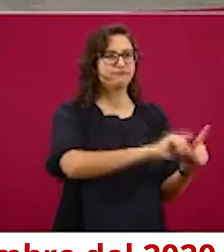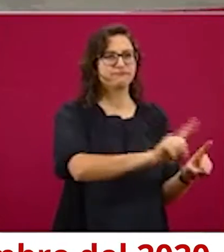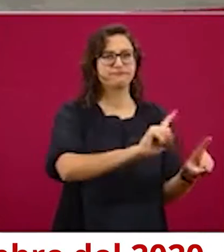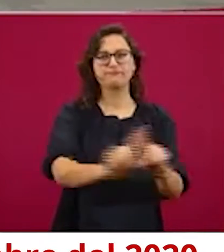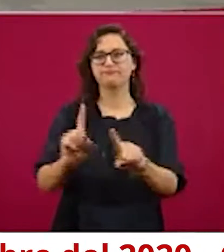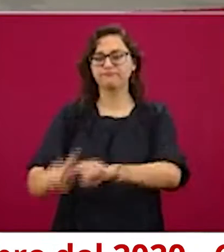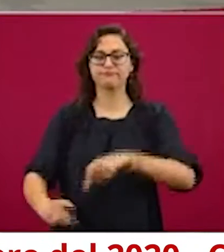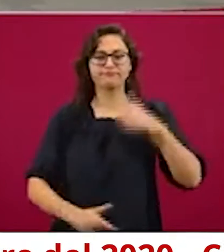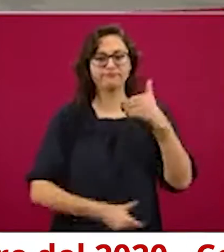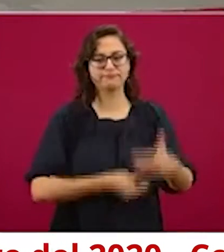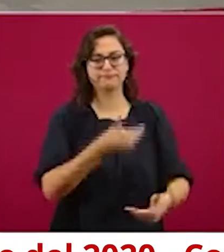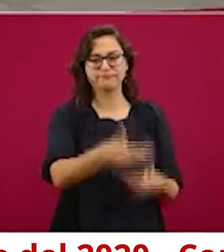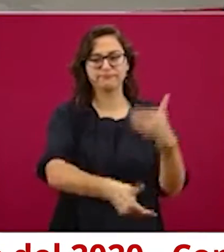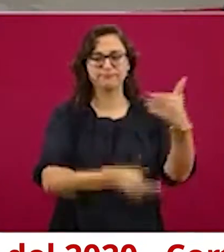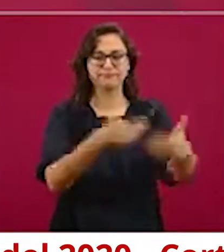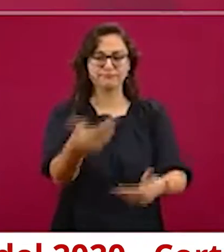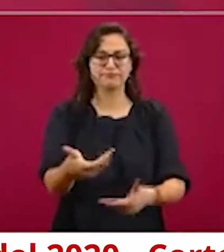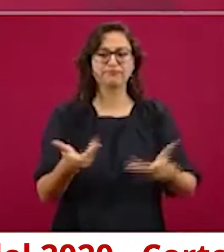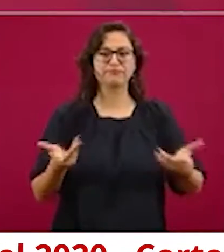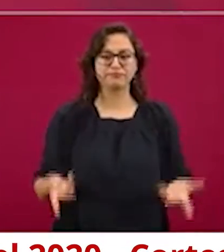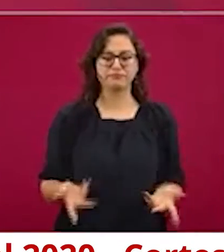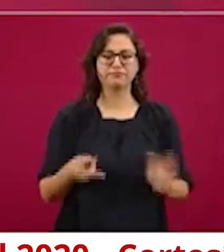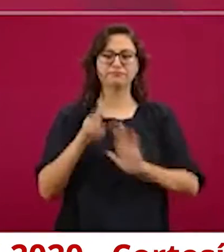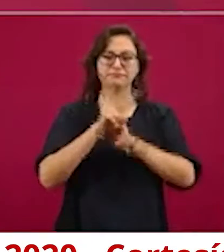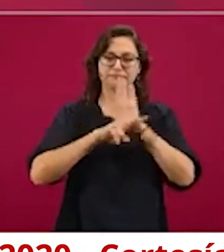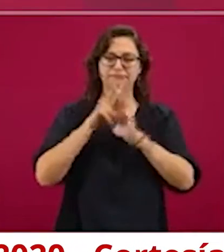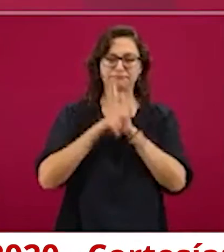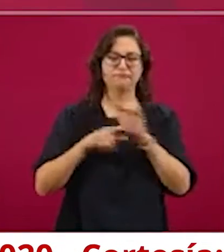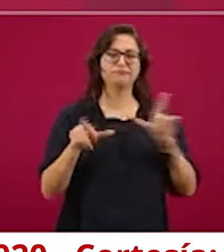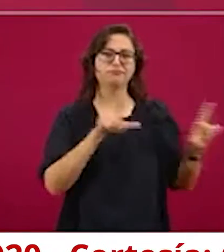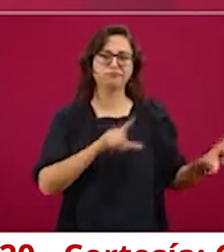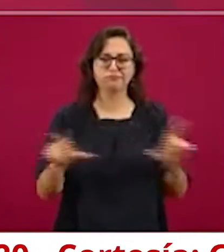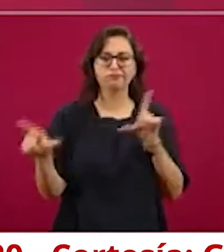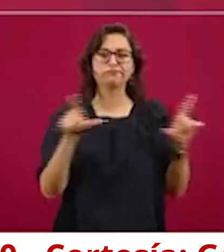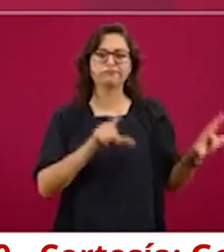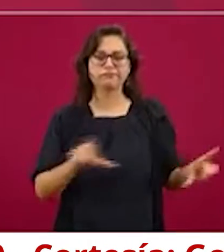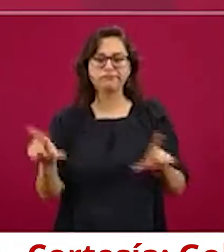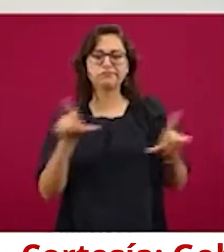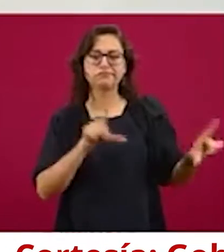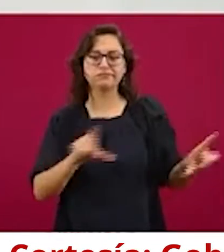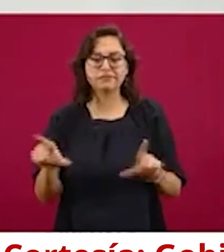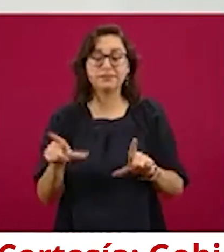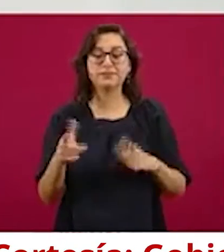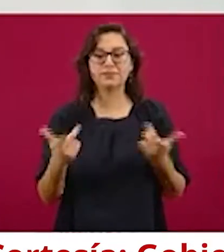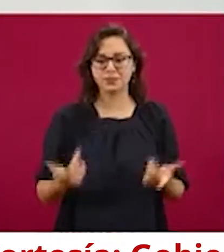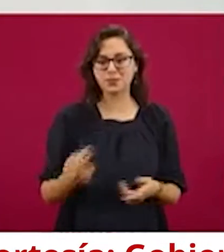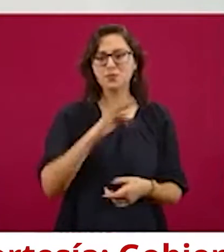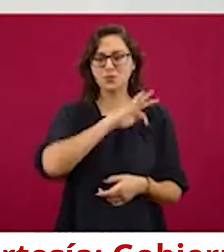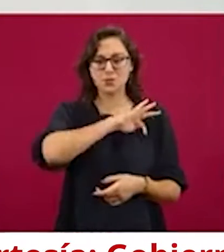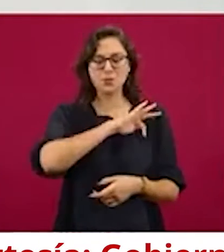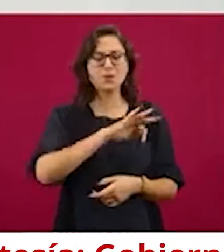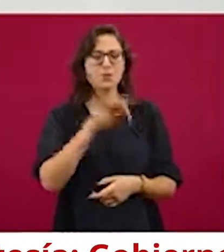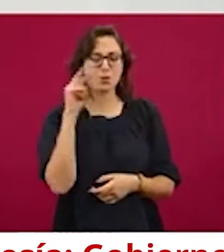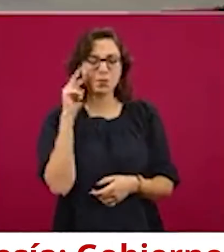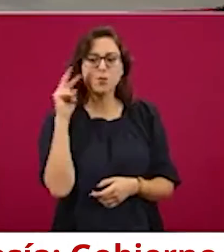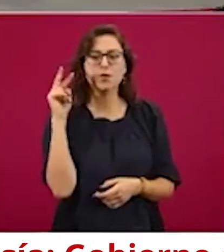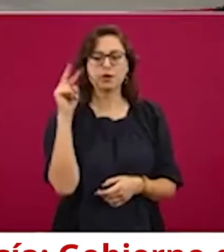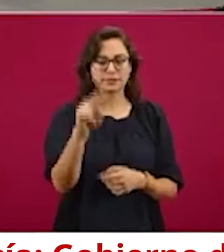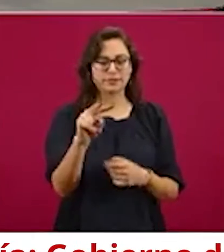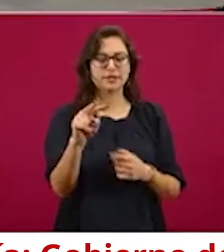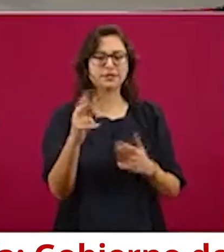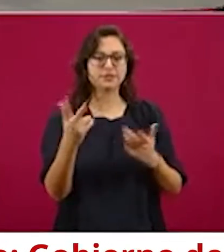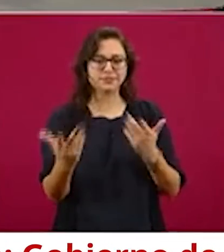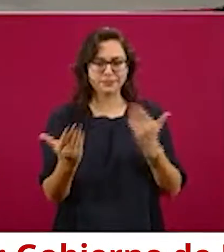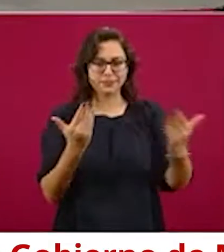con los fragmentos de videos que nos permiten evaluar